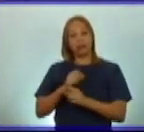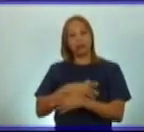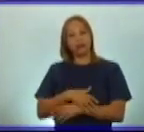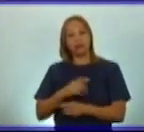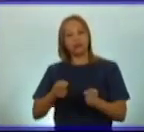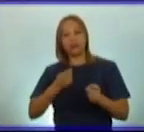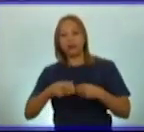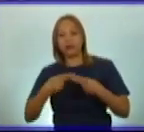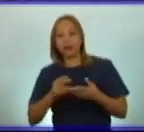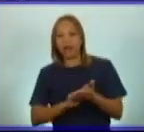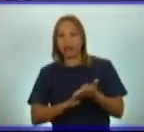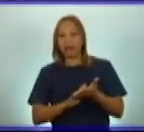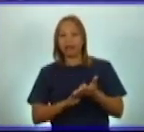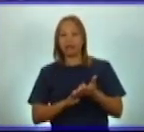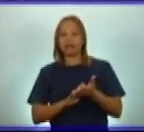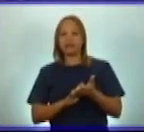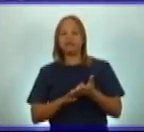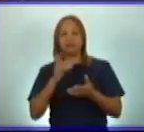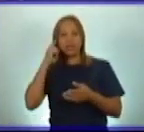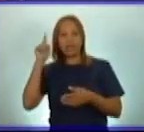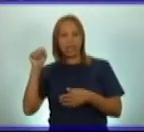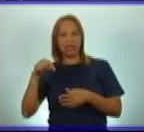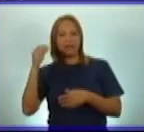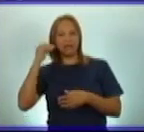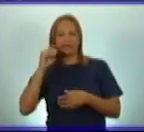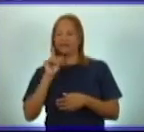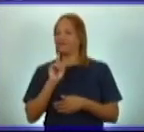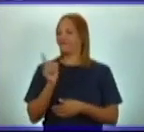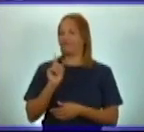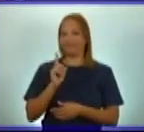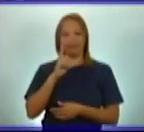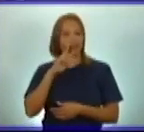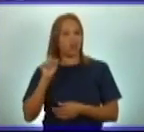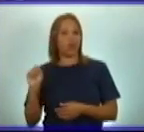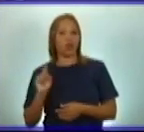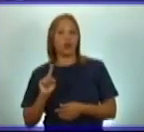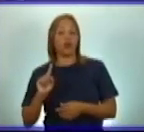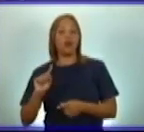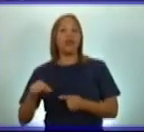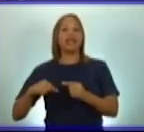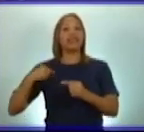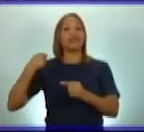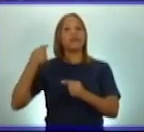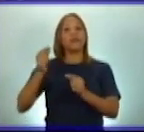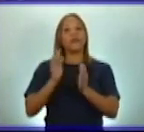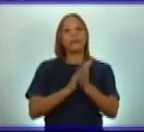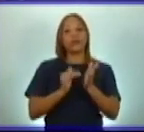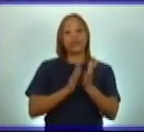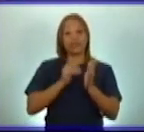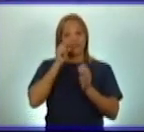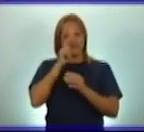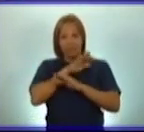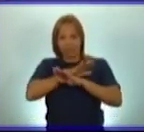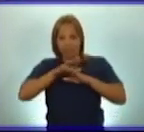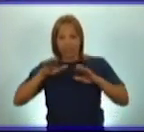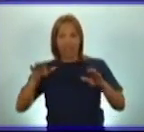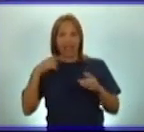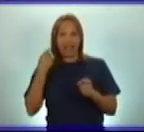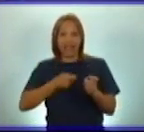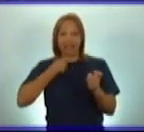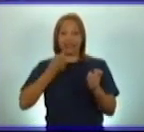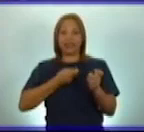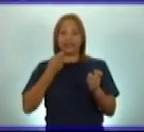¿Qué ustedes creen? Claro que no. A pocos meses de terminada la guerra de los 10 años,